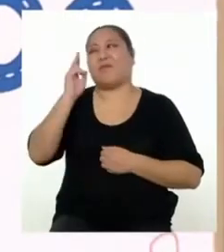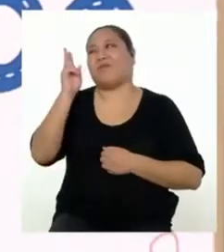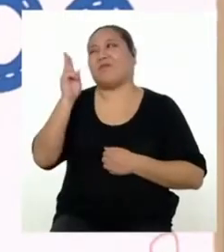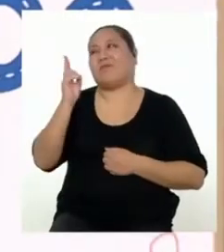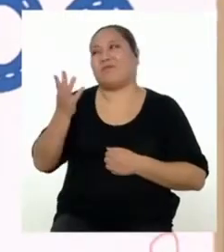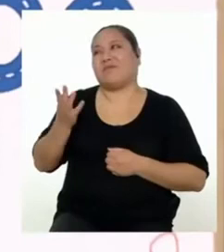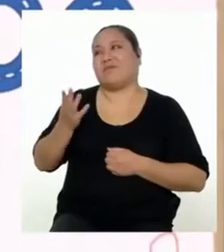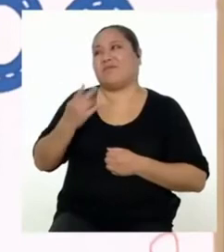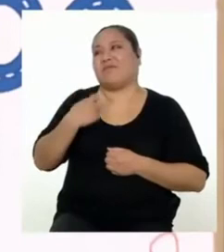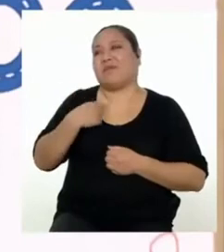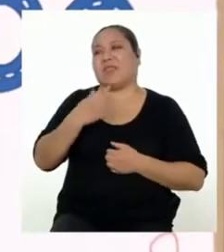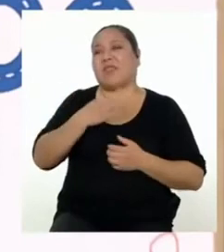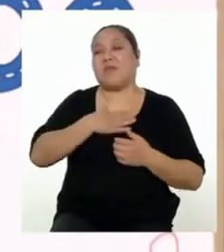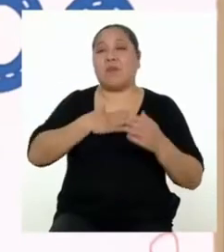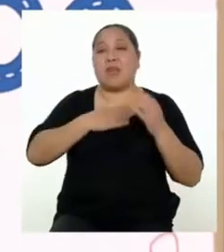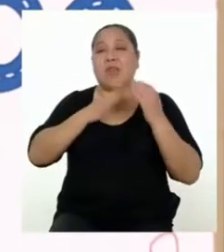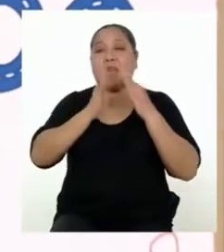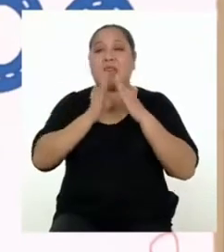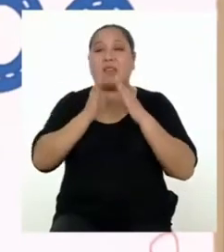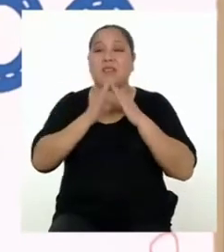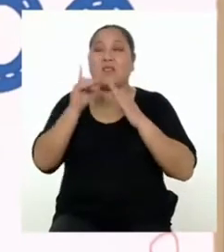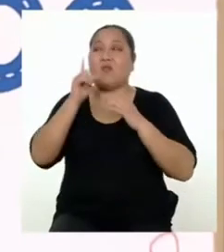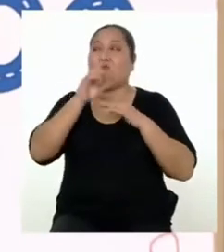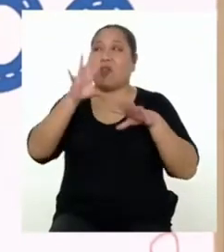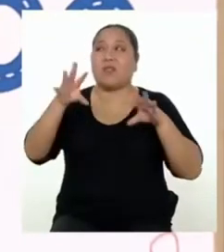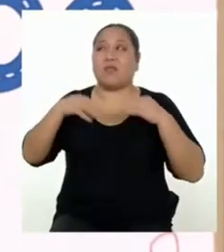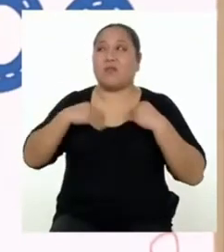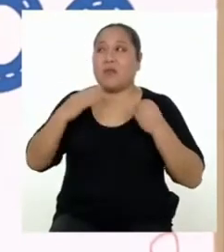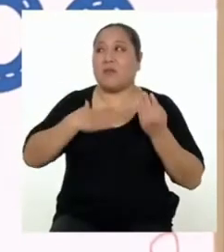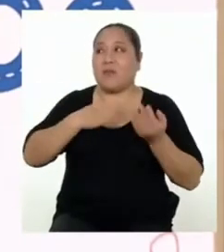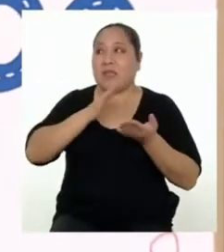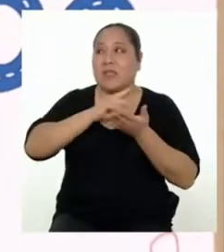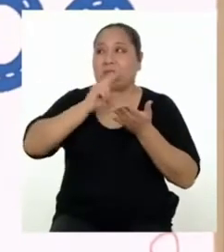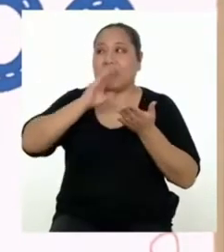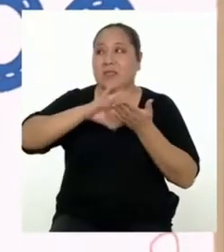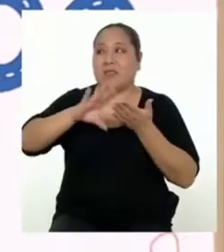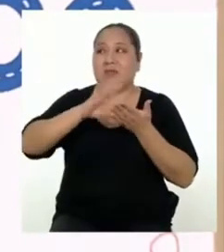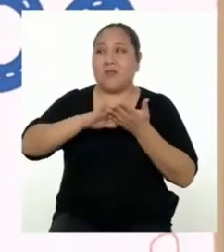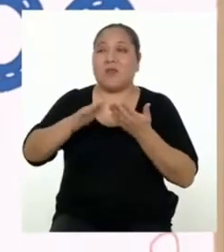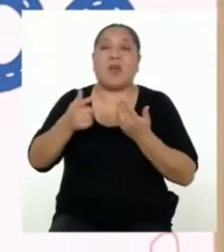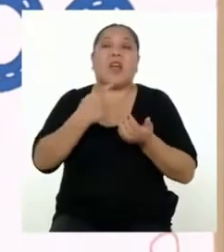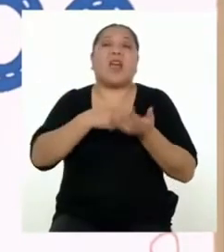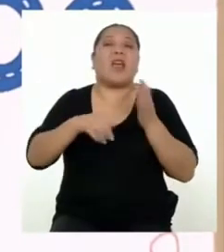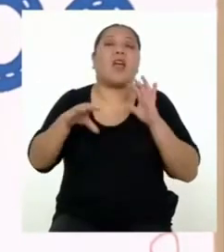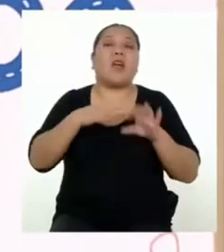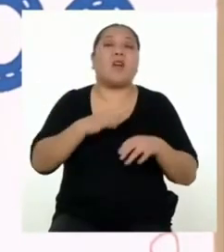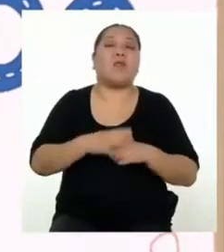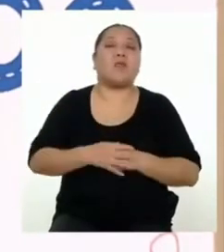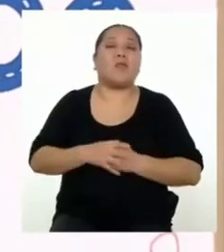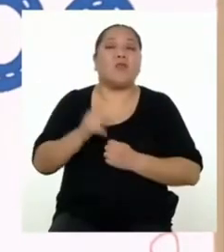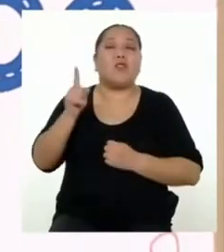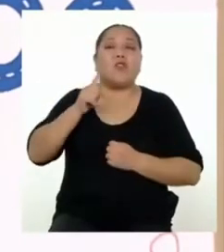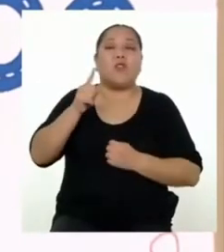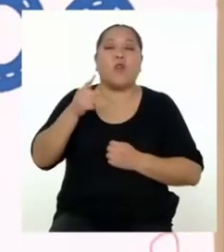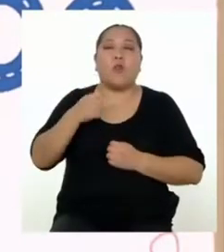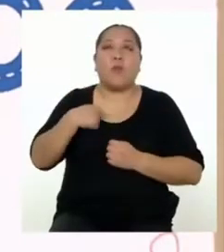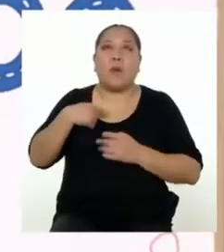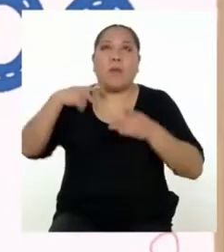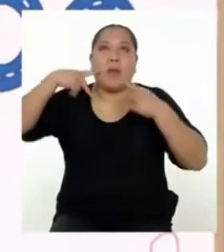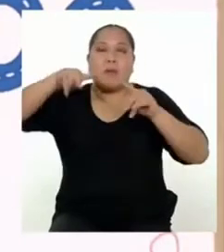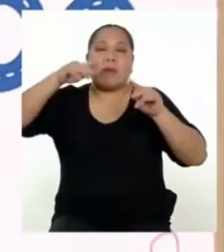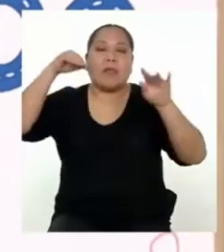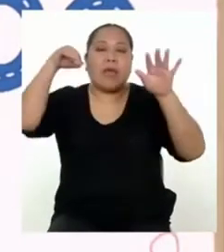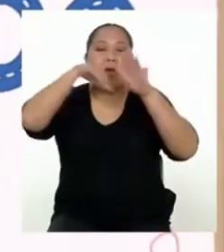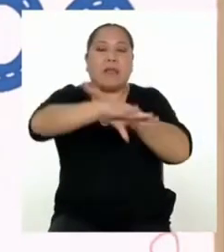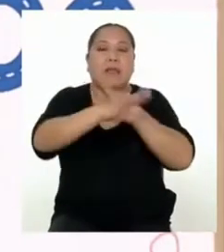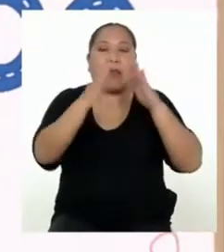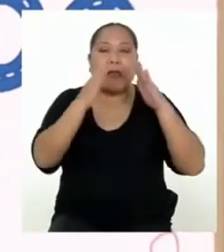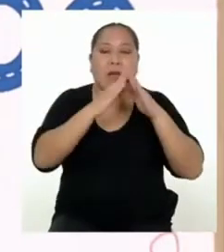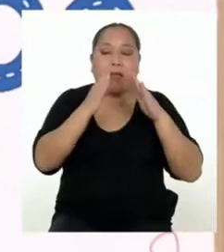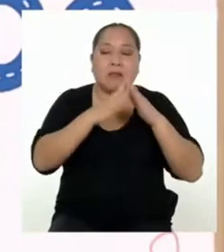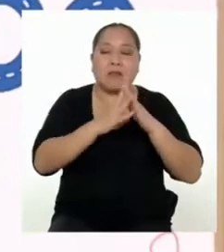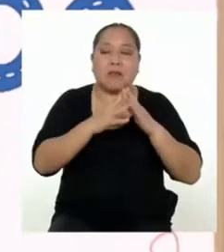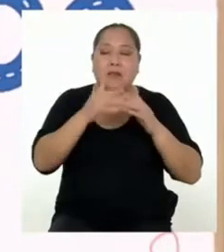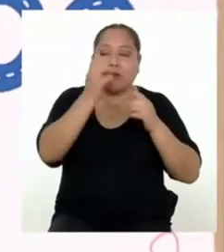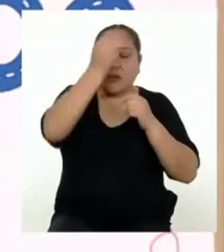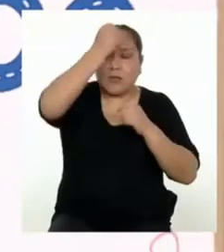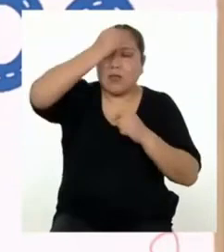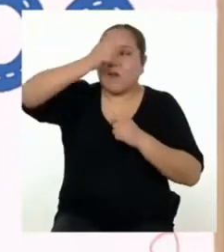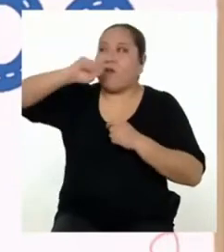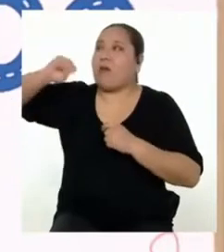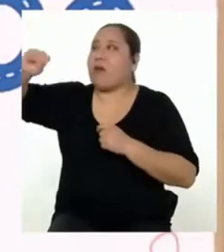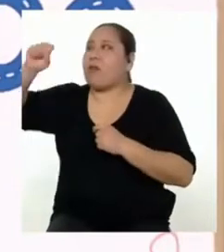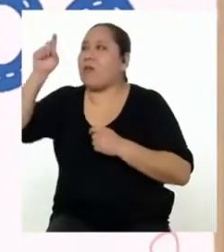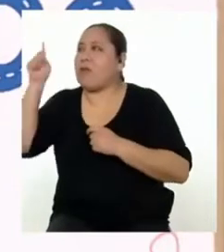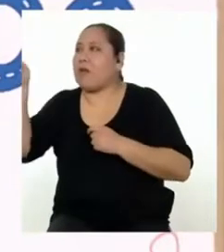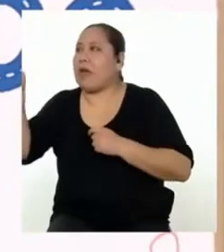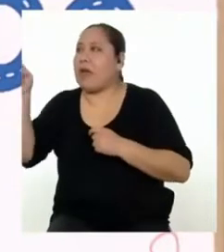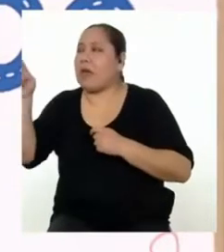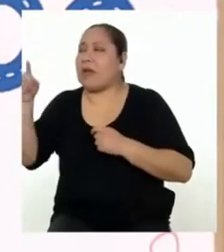Profesora, si en mi casa no aceptan mis disculpas, ¿qué hago? Si no me dejan entrar a la casa nunca más, si se van de viaje a